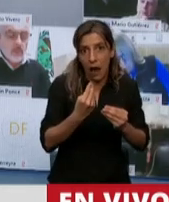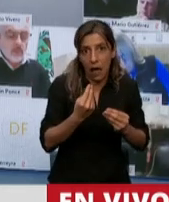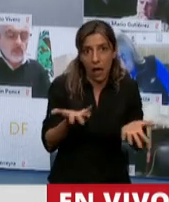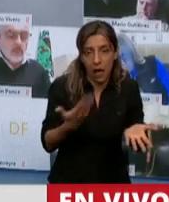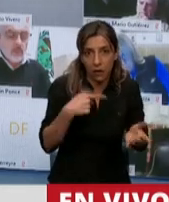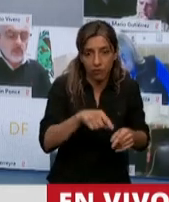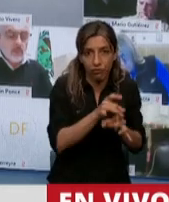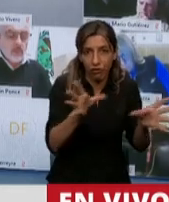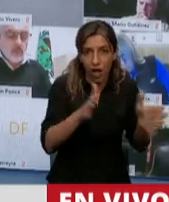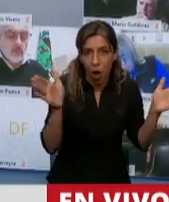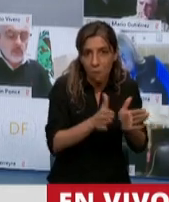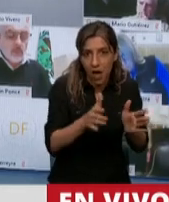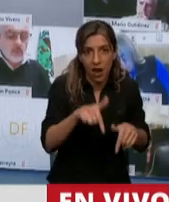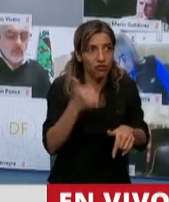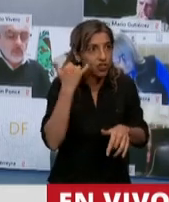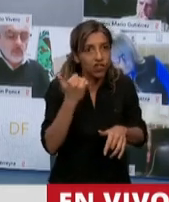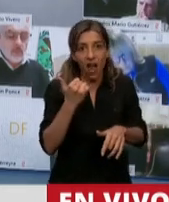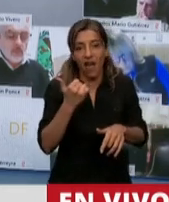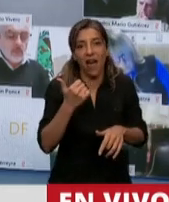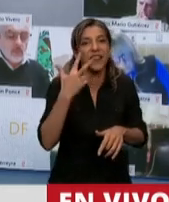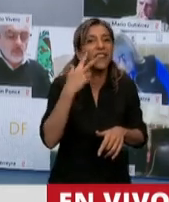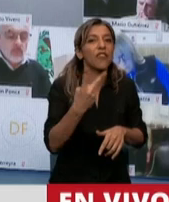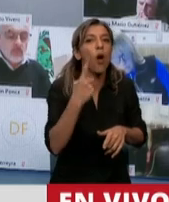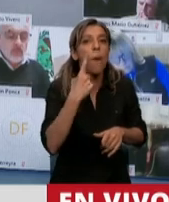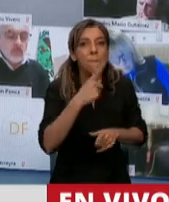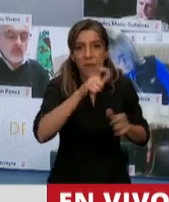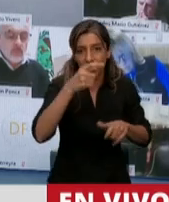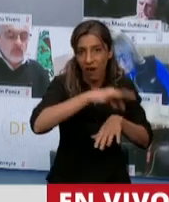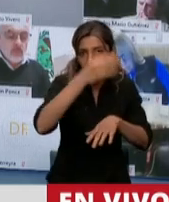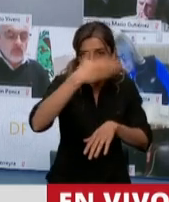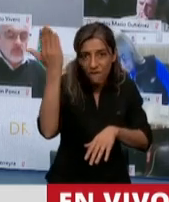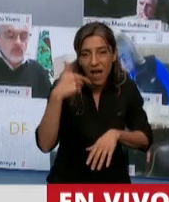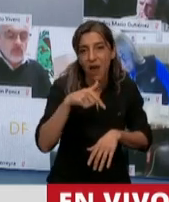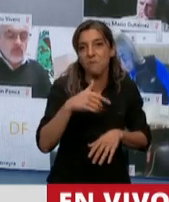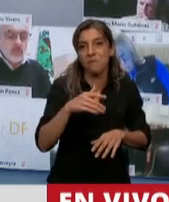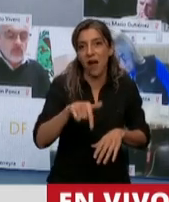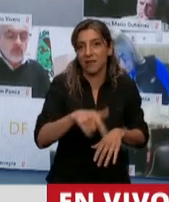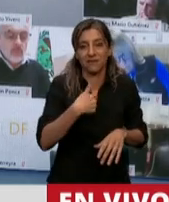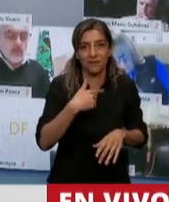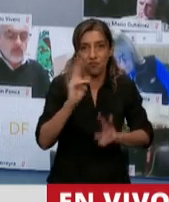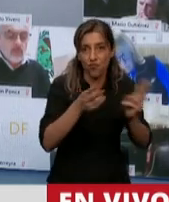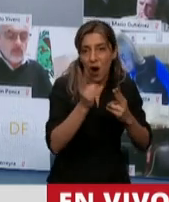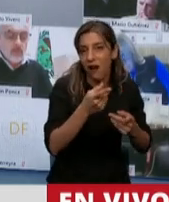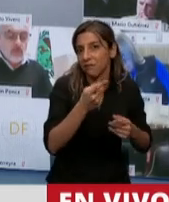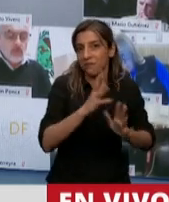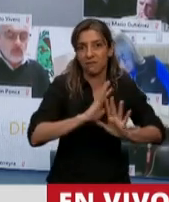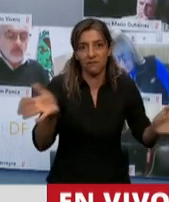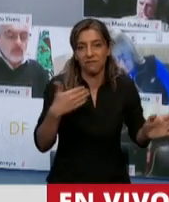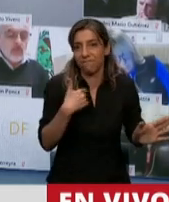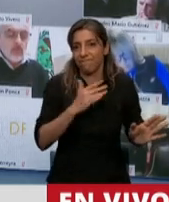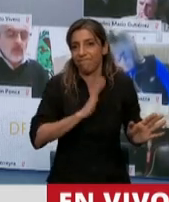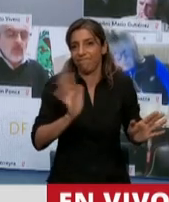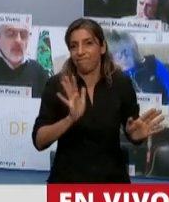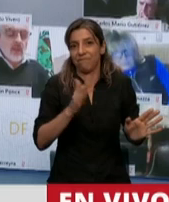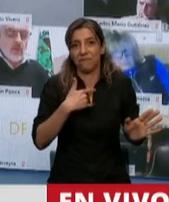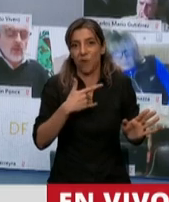con 34 fallecidos. Hoy tuvimos del total nacional 3 fallecidos. La irresponsabilidad absoluta de salir